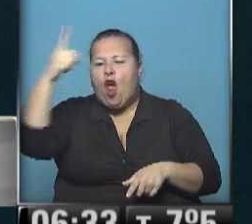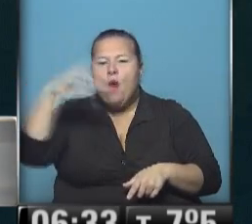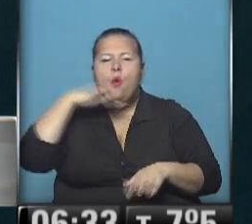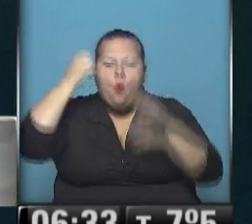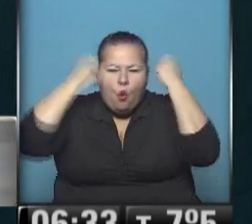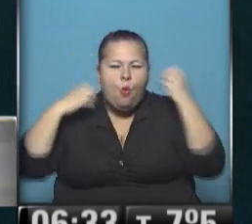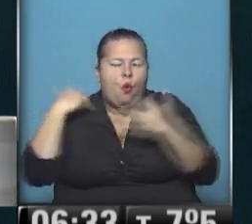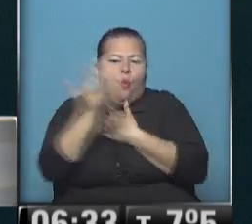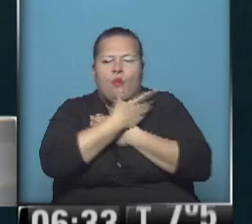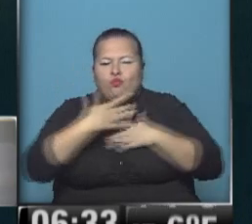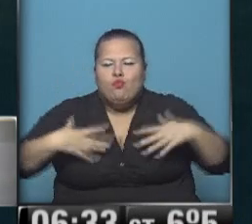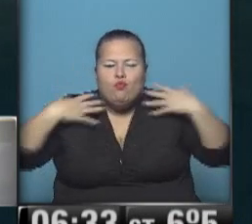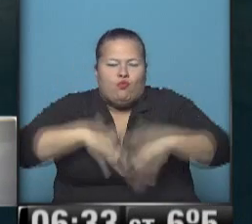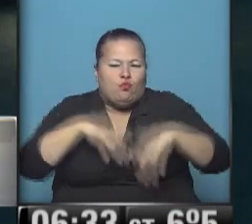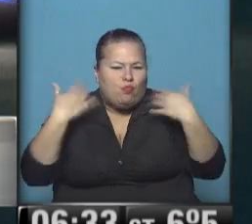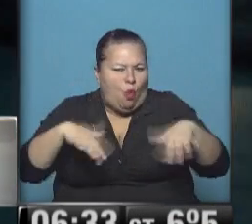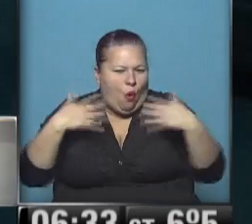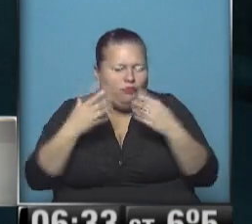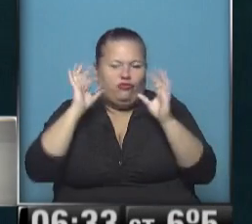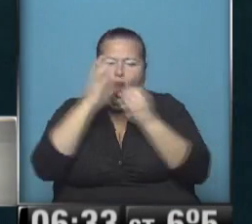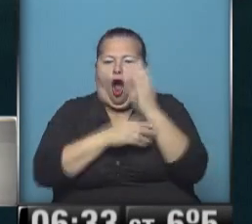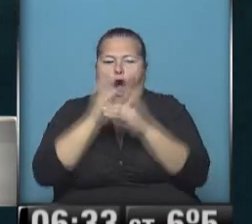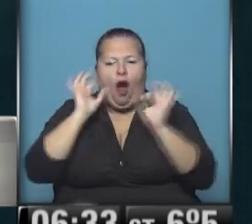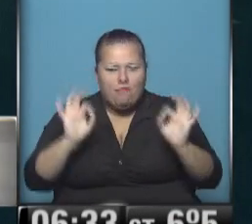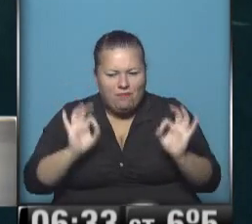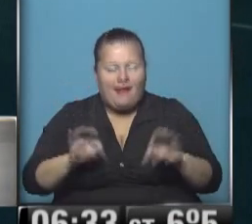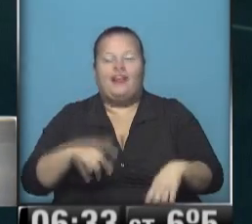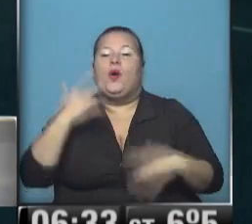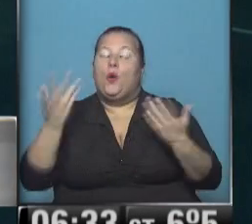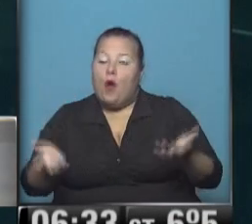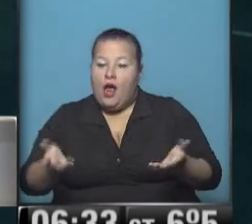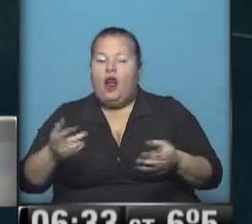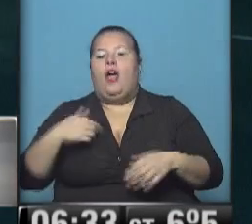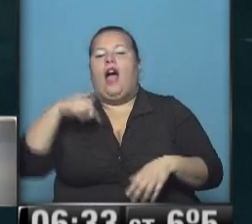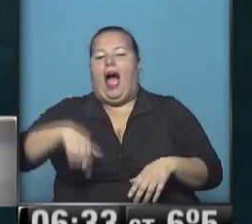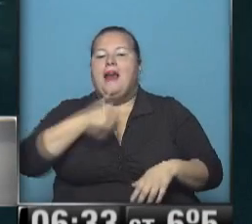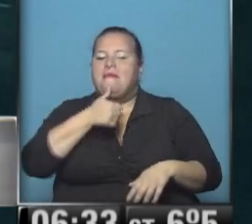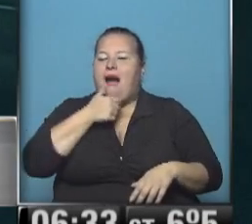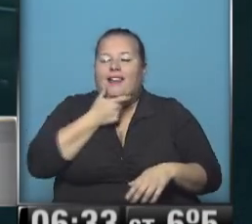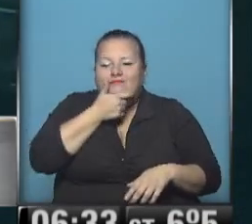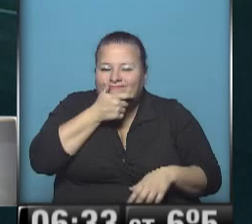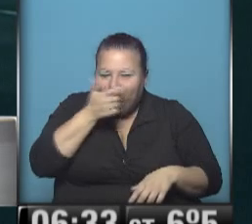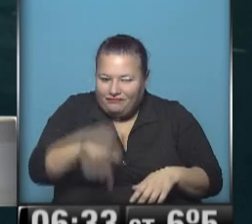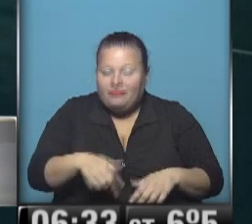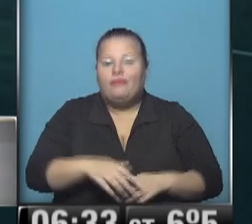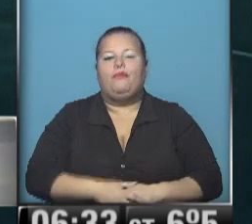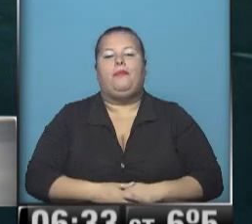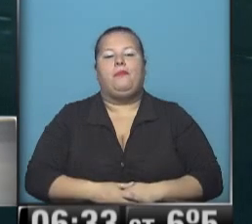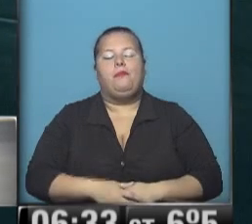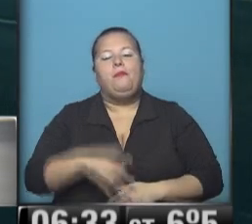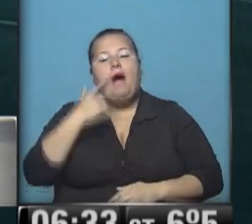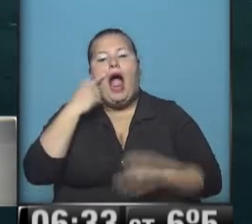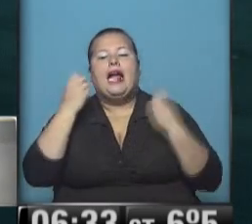y Jujuy, estoy abrigado hasta las manos. Así que bueno, pero me he tomado mi rico matecito calentito y vemos